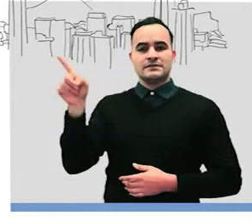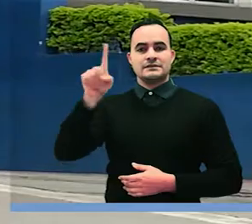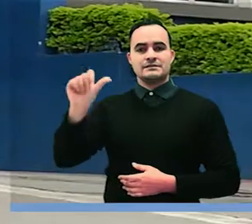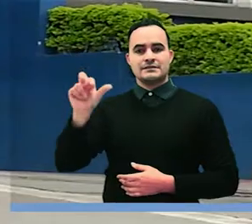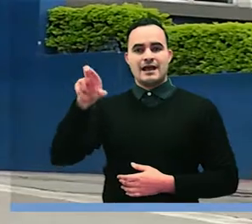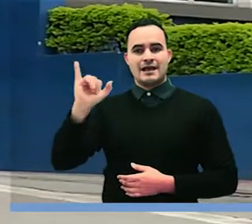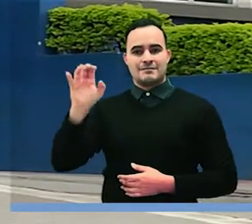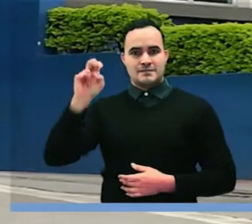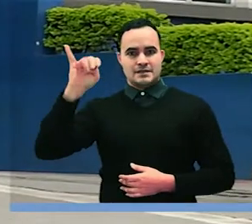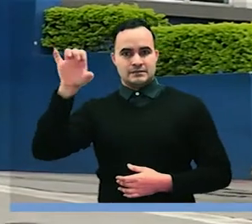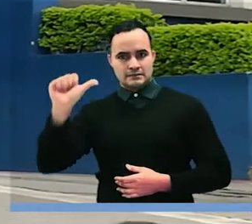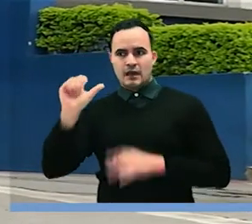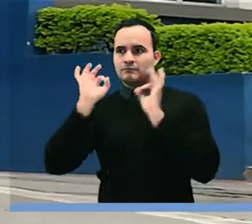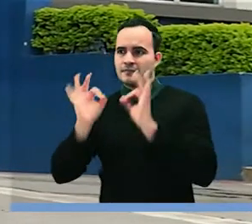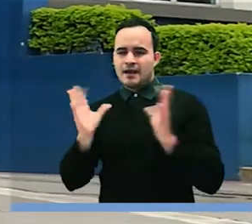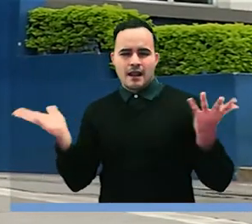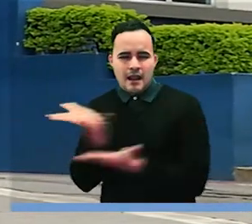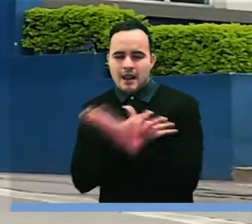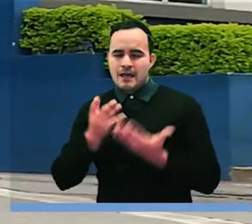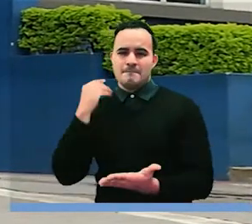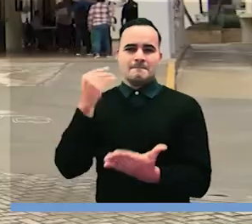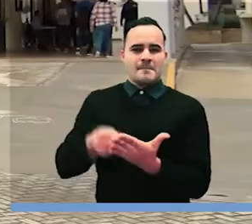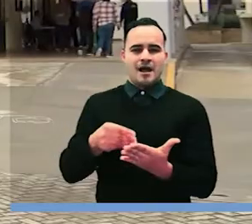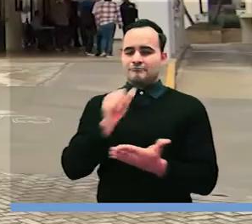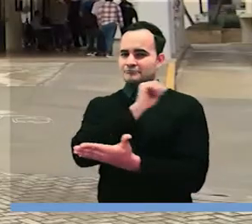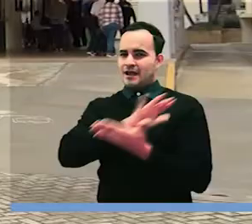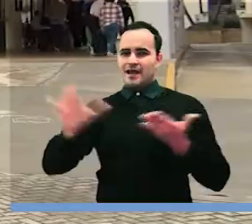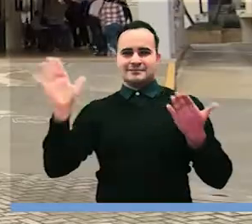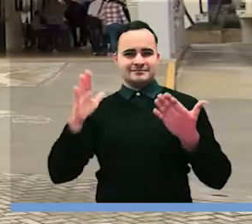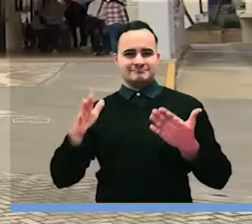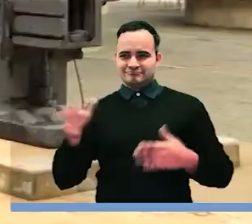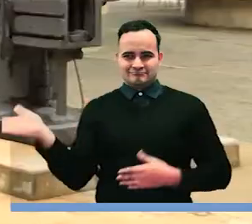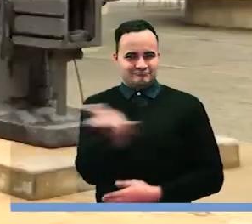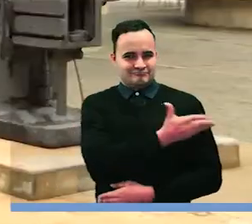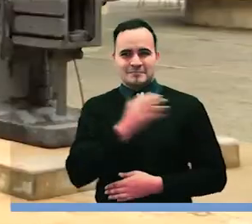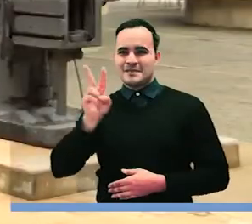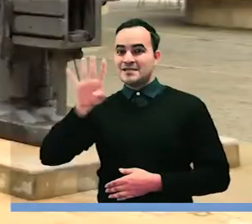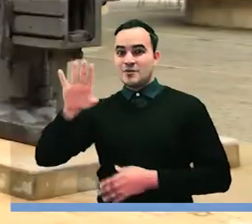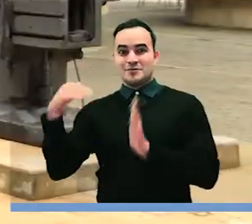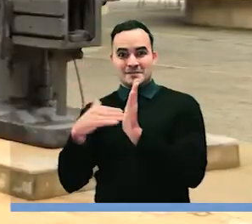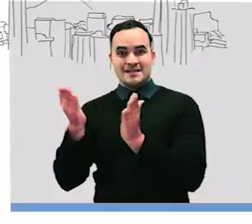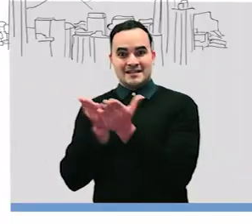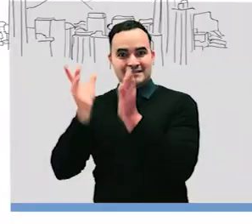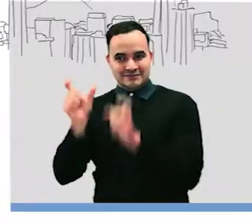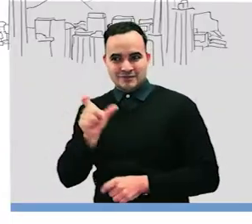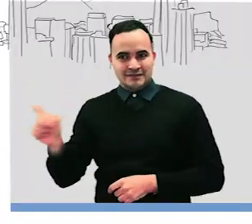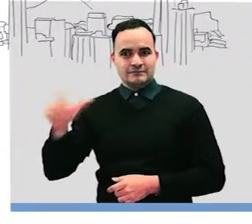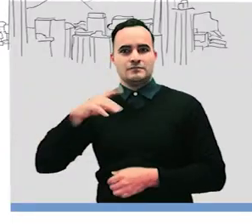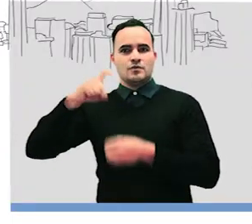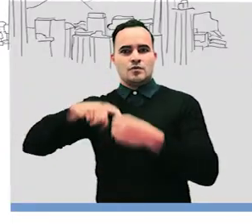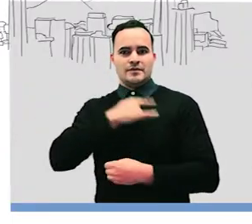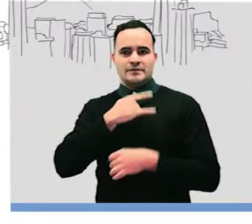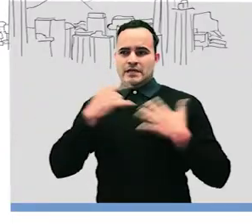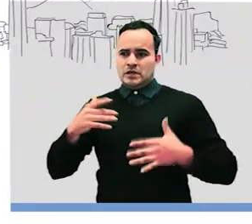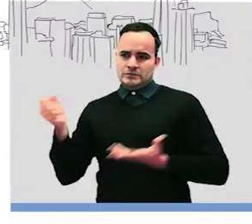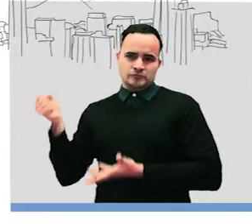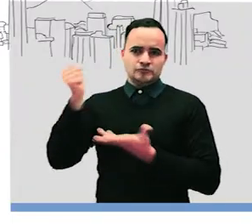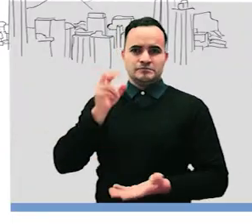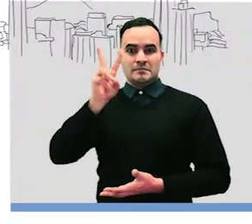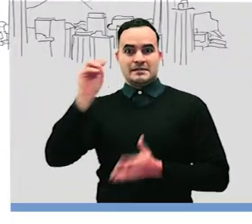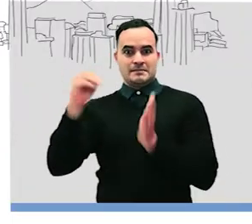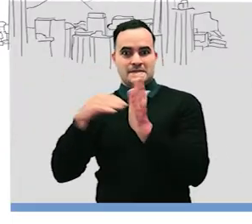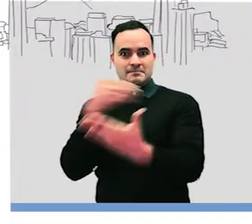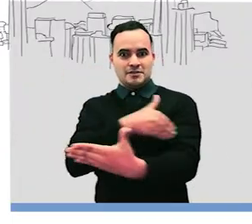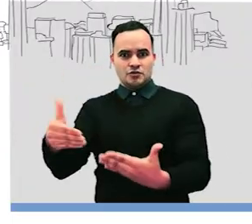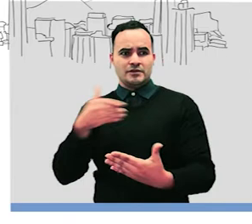ha logrado garantizar la matrícula cero para todos los estudiantes, 24 mil estudiantes que gracias a una inversión de más de 20